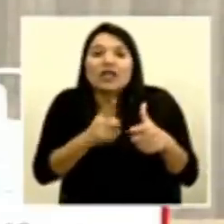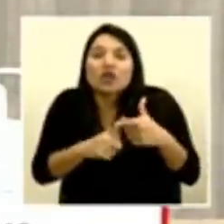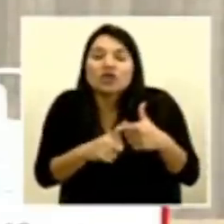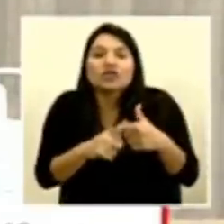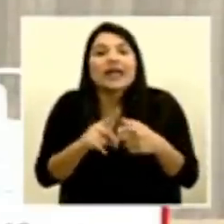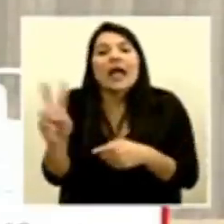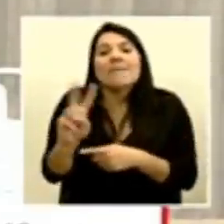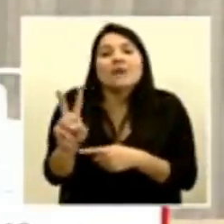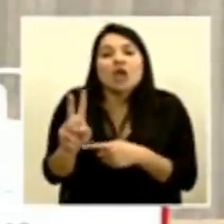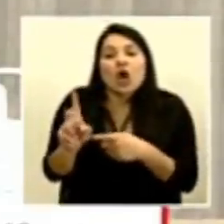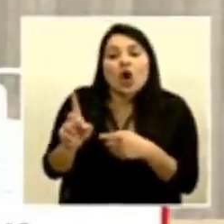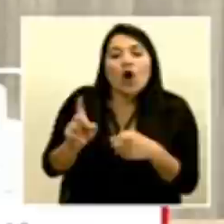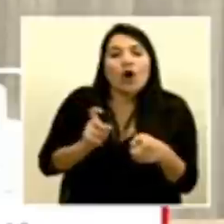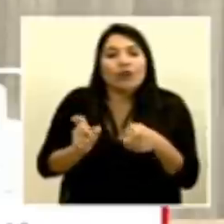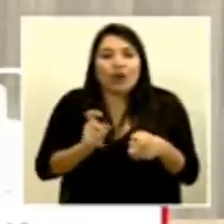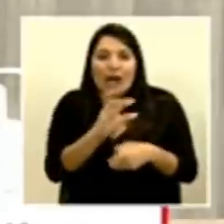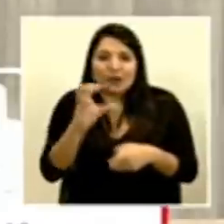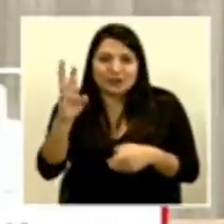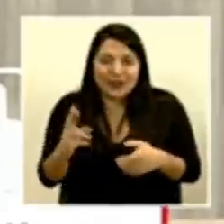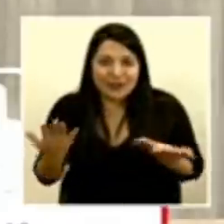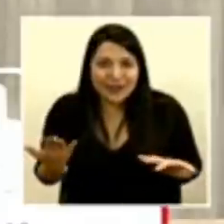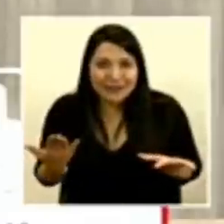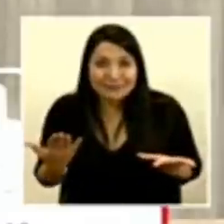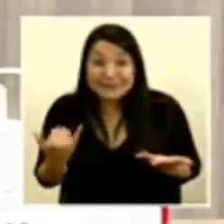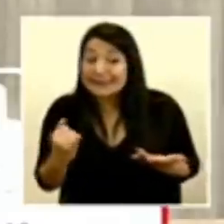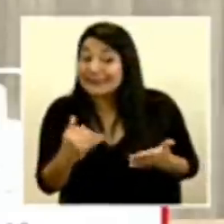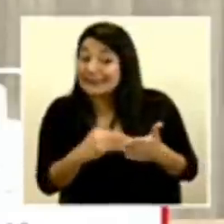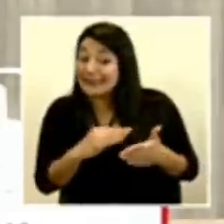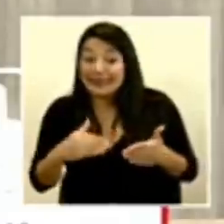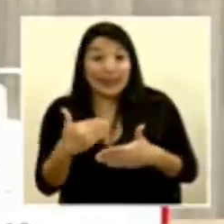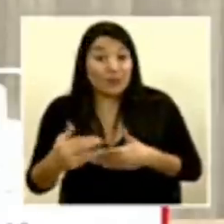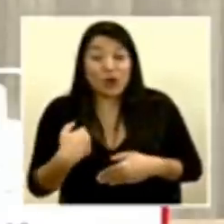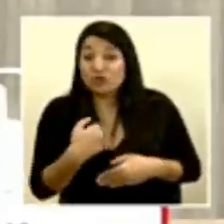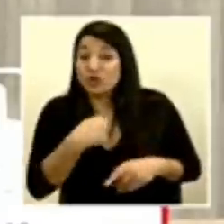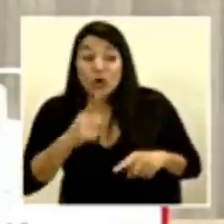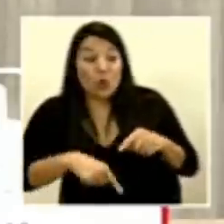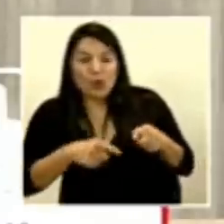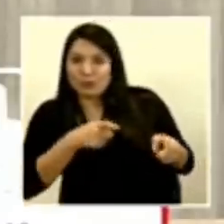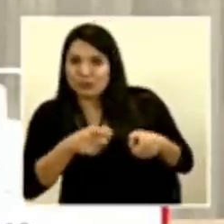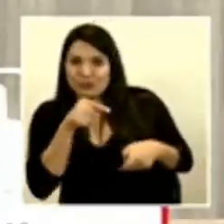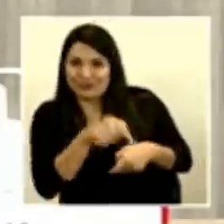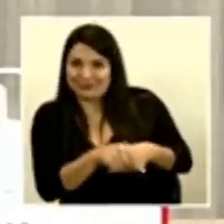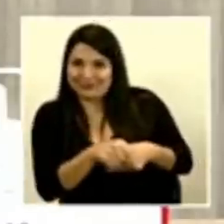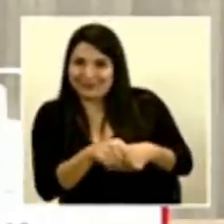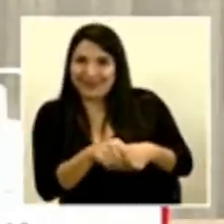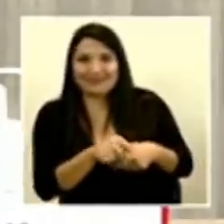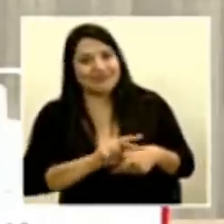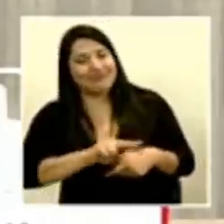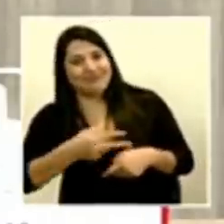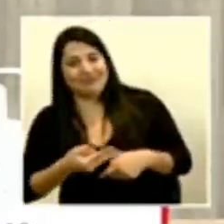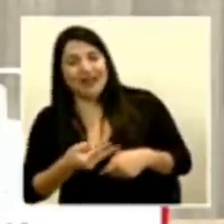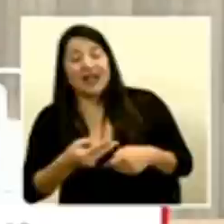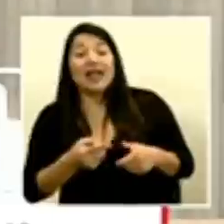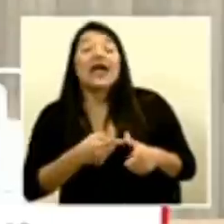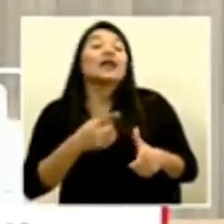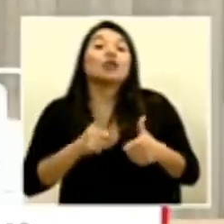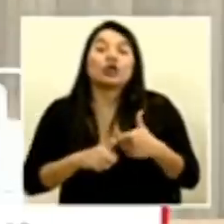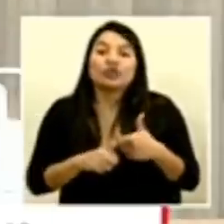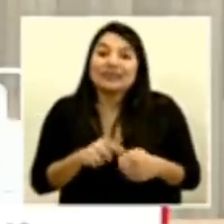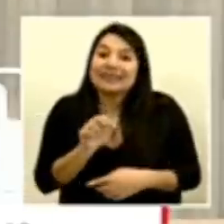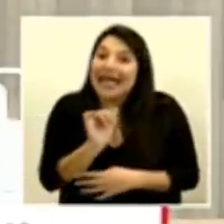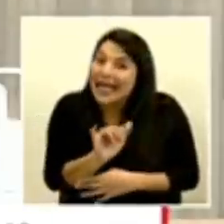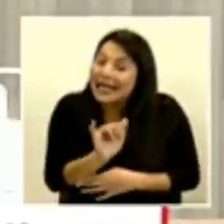y por más que hagamos acciones no vamos a poder dominarlo así si no es hasta mucho tiempo después entonces ese es el el